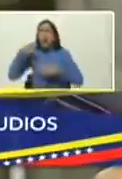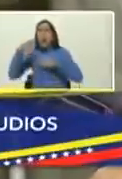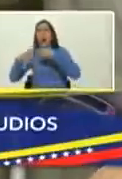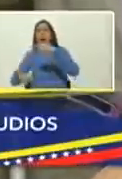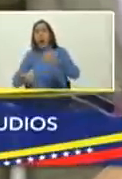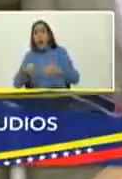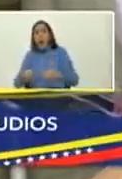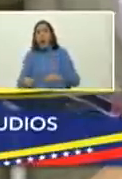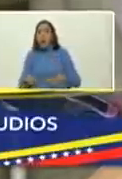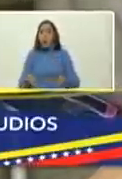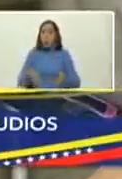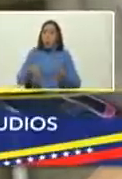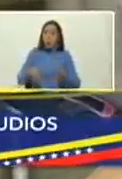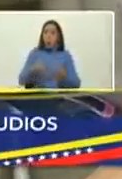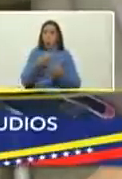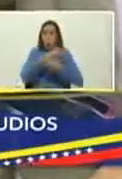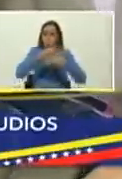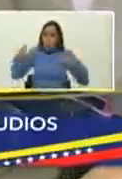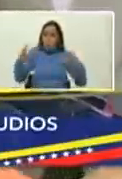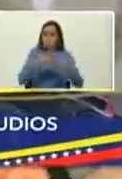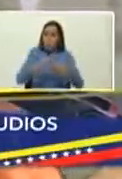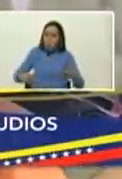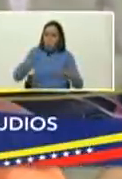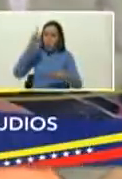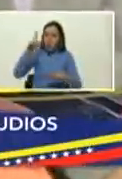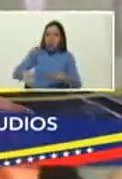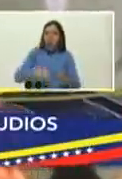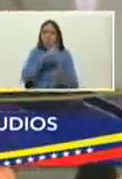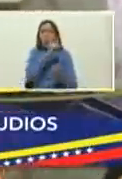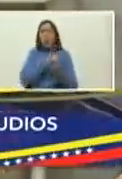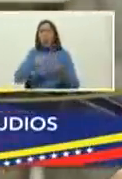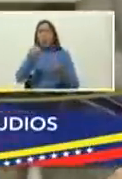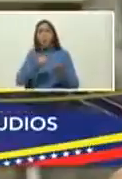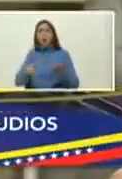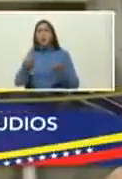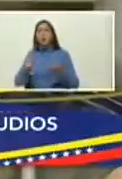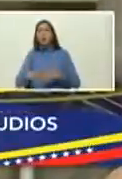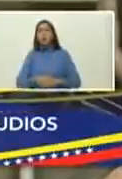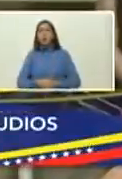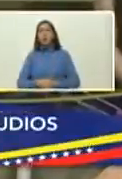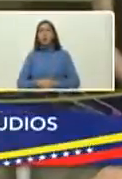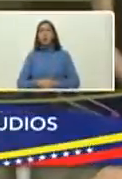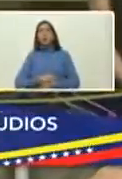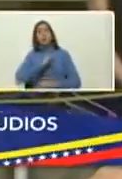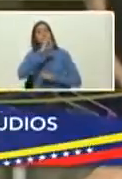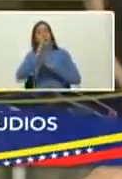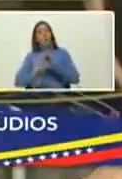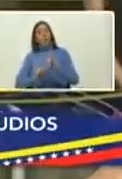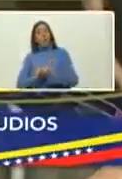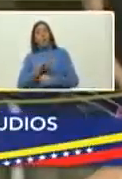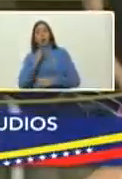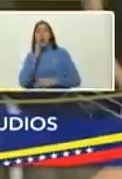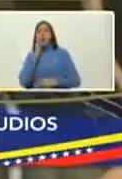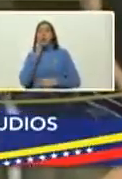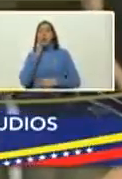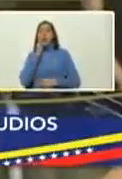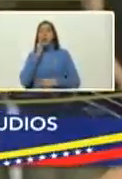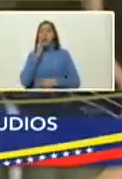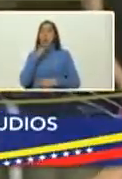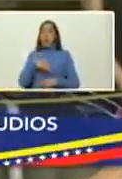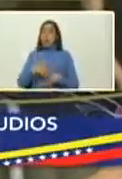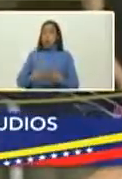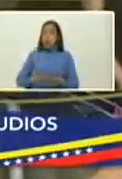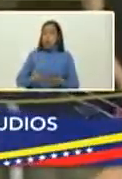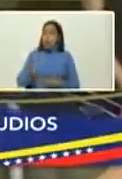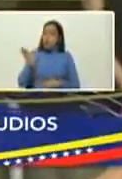premiada en narrativa había sido premiada en poesía también pero a nivel internacional todavía digamos nuestra generación